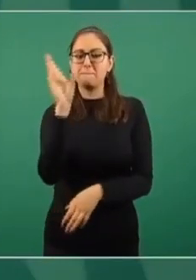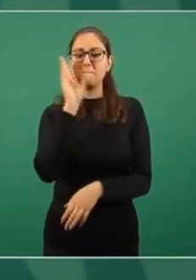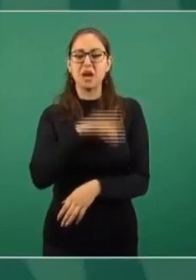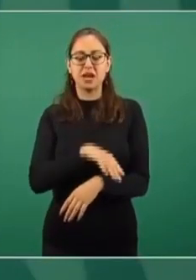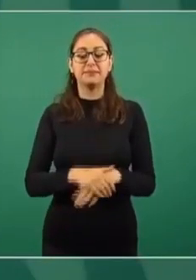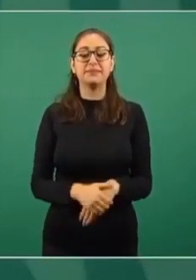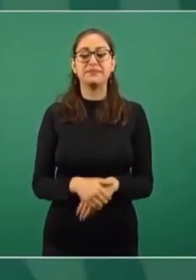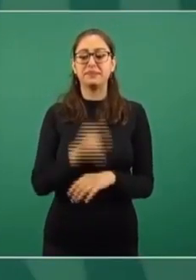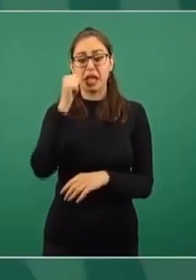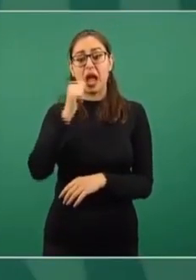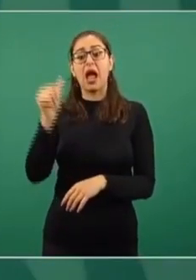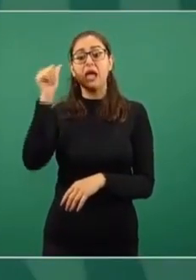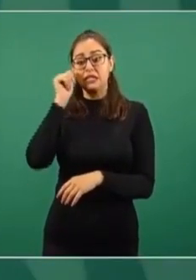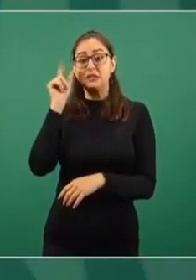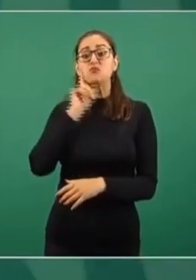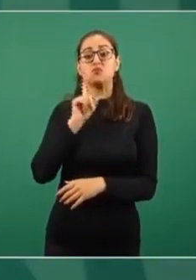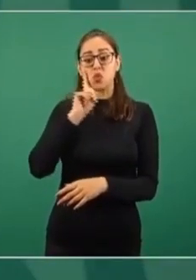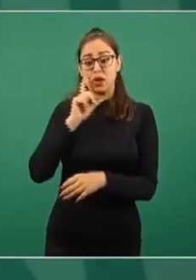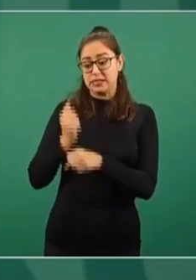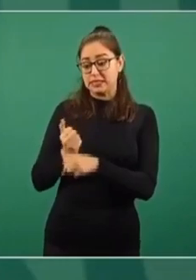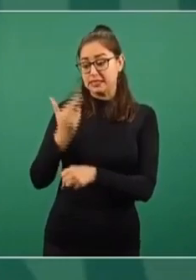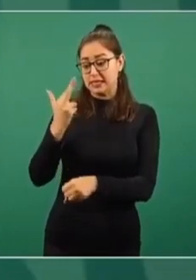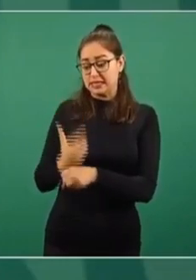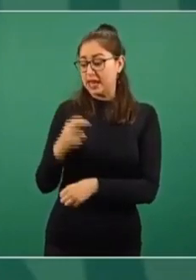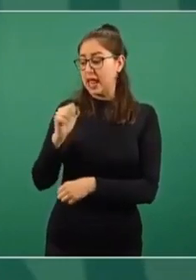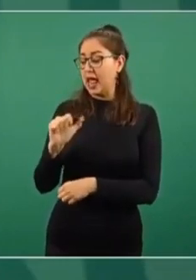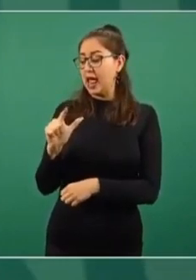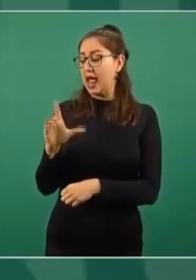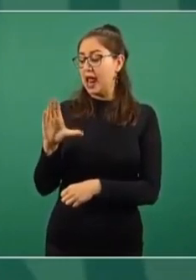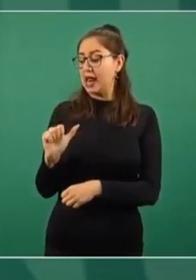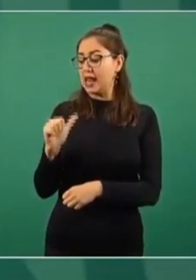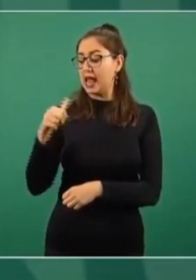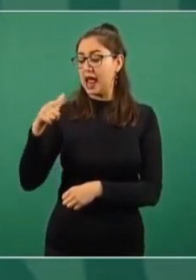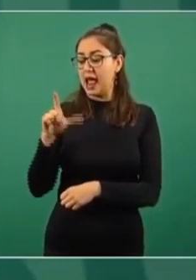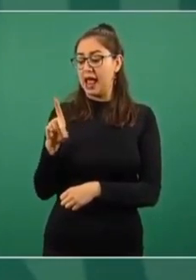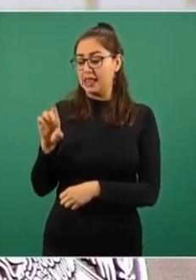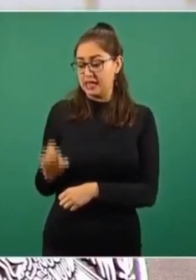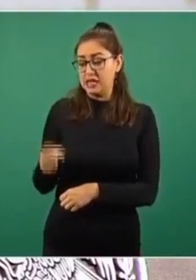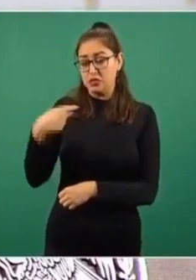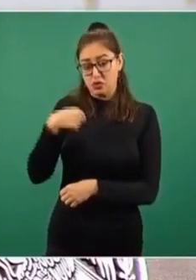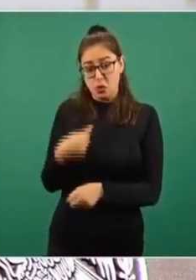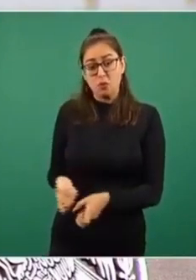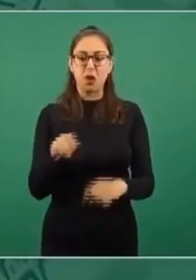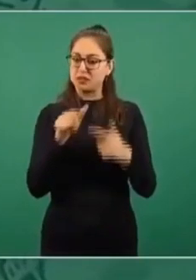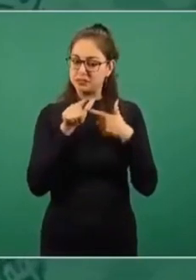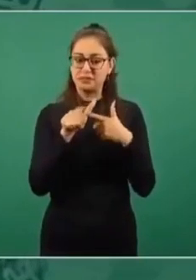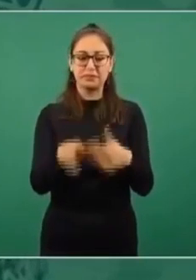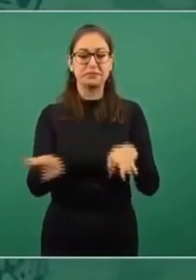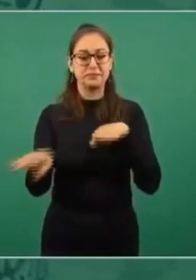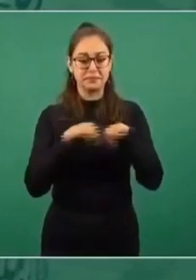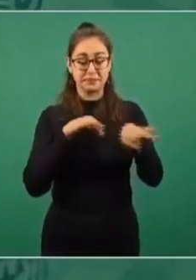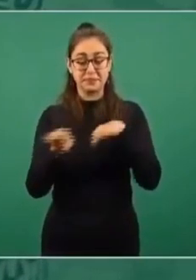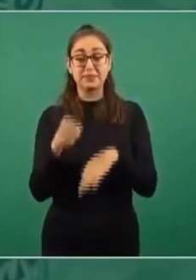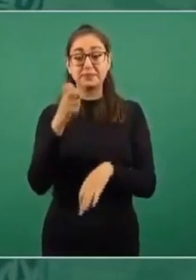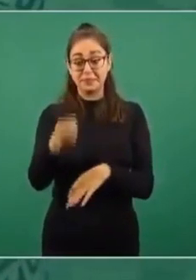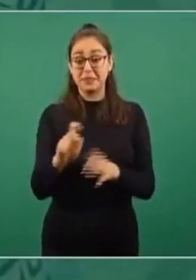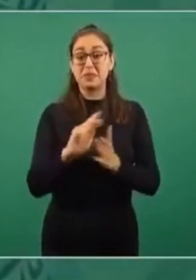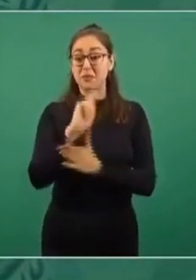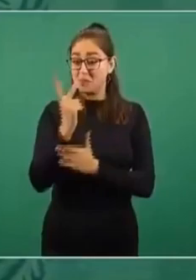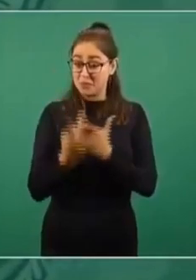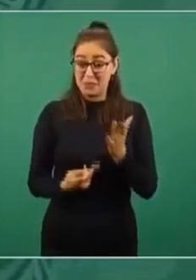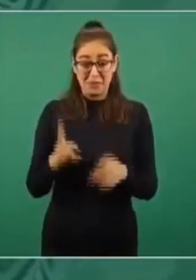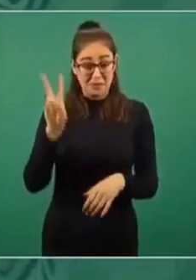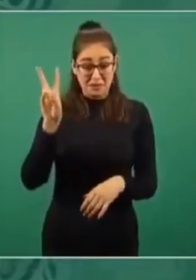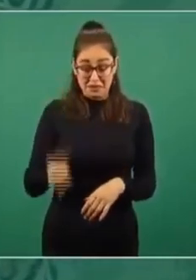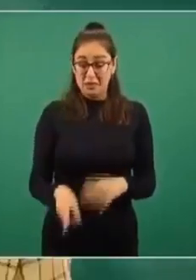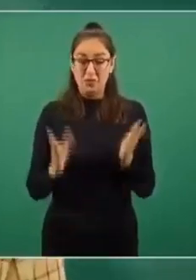estuvimos platicando largamente de esto, yo ayer le decía a la secretaria alcalde que es un programa maravilloso, es un programa de verdad que ha